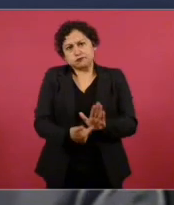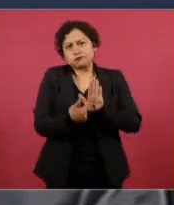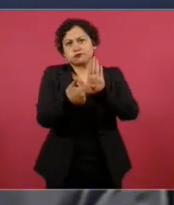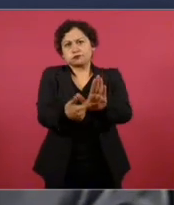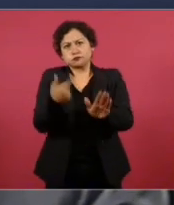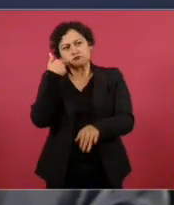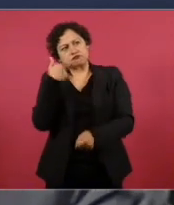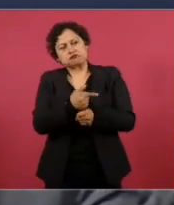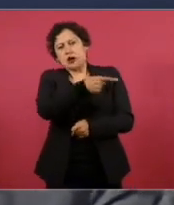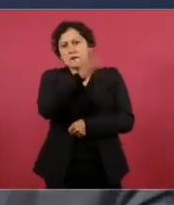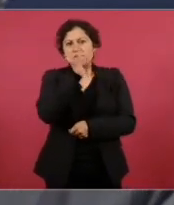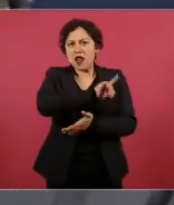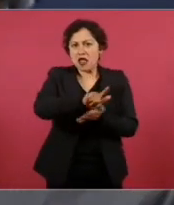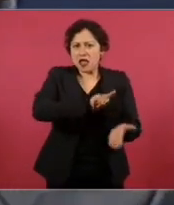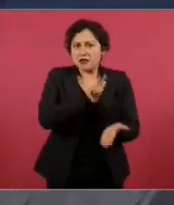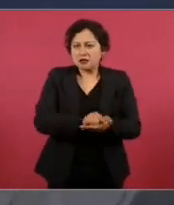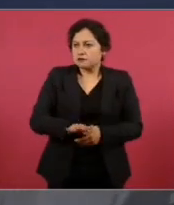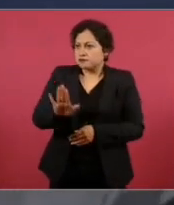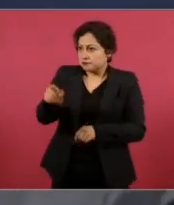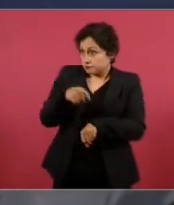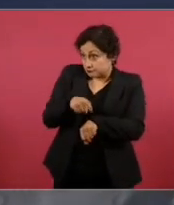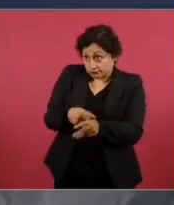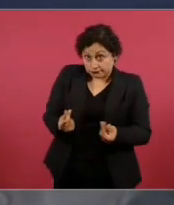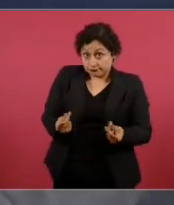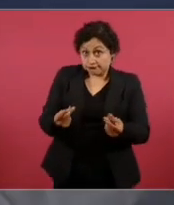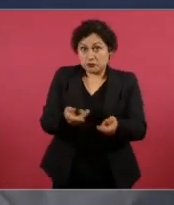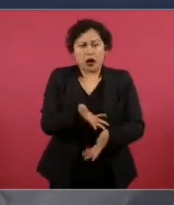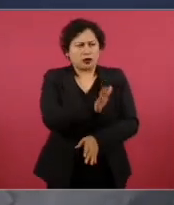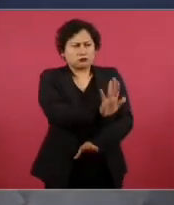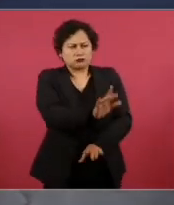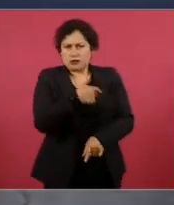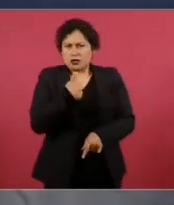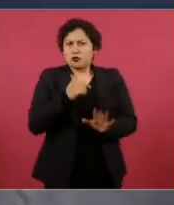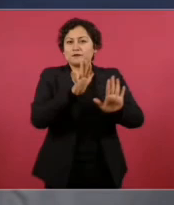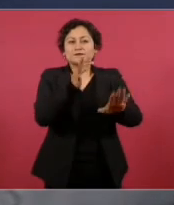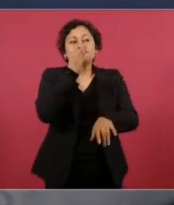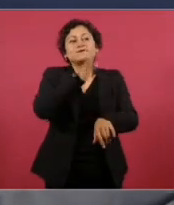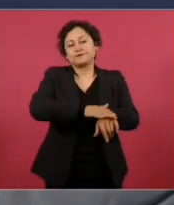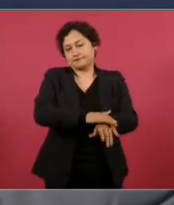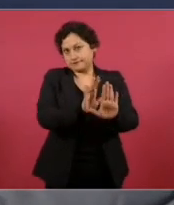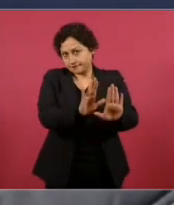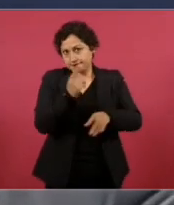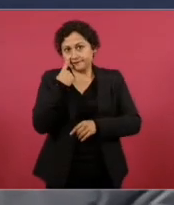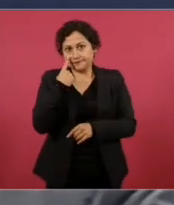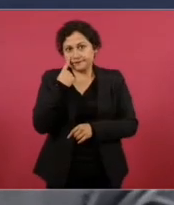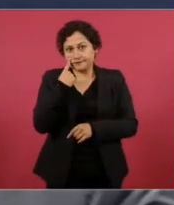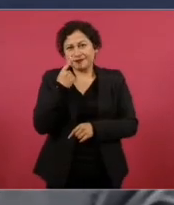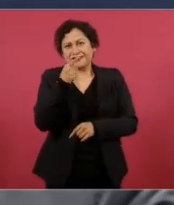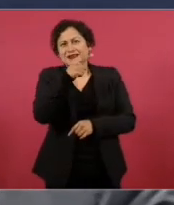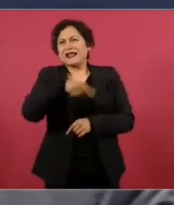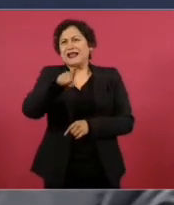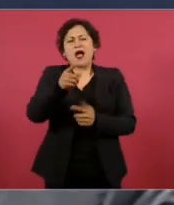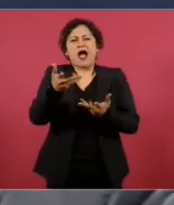torcieron la ley. Yo tengo que... Tienes poco tiempo. No, lo voy a hacer. voy a decir una cosa, Ciro. Mira, ¿por qué lo están haciendo?